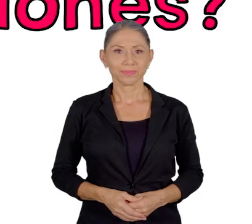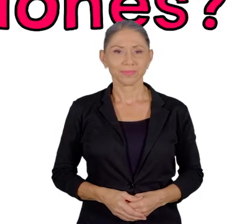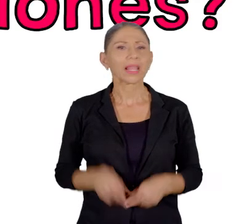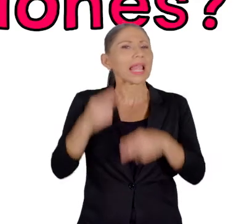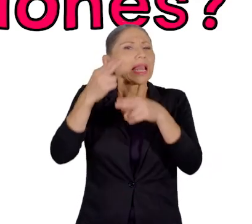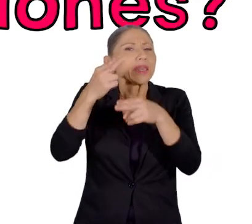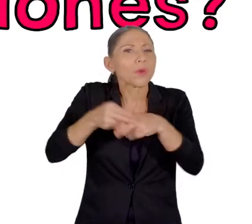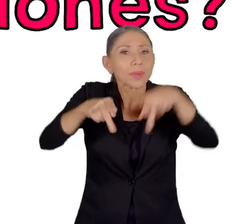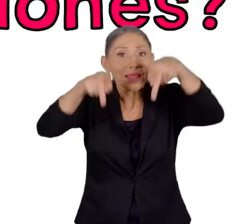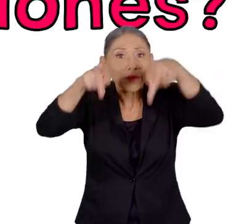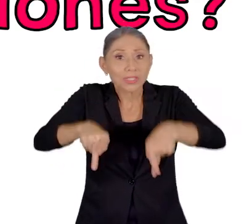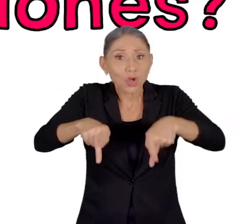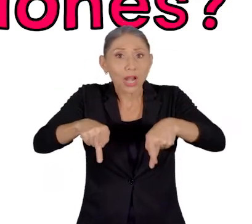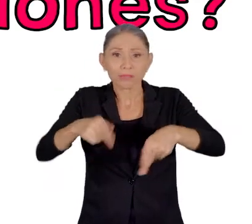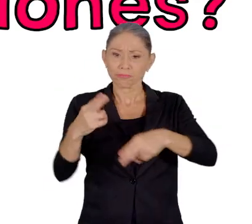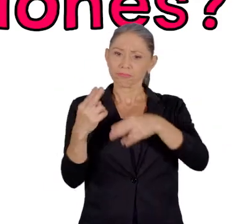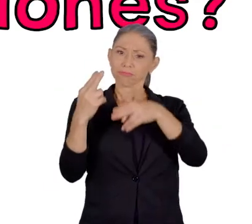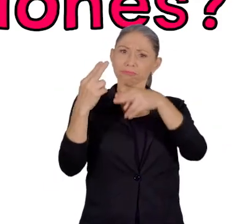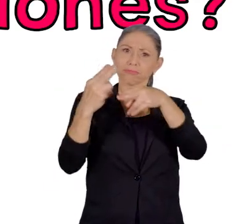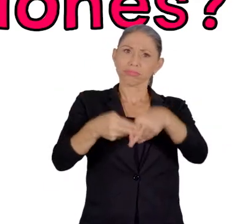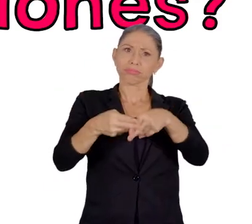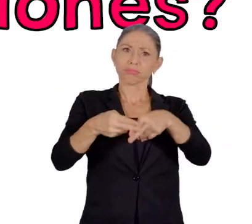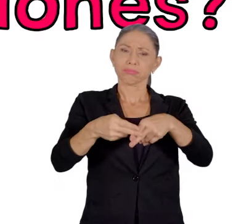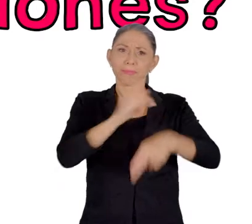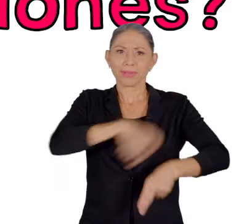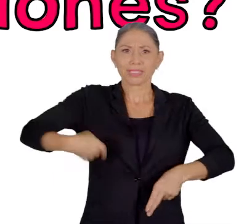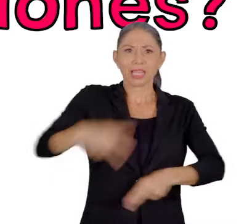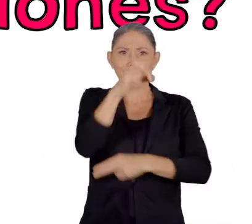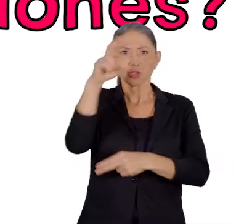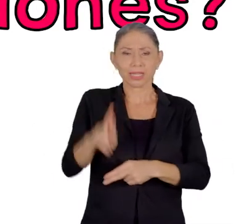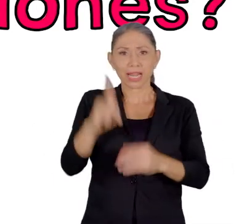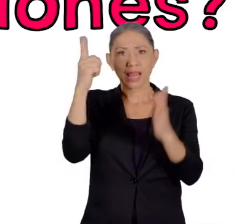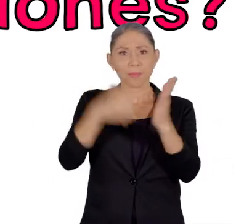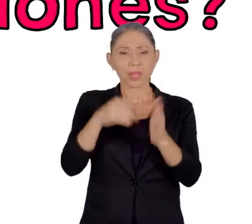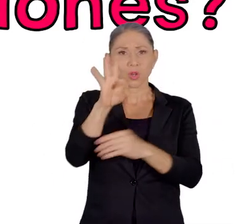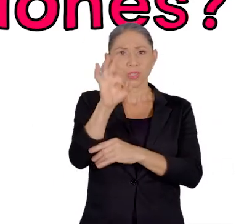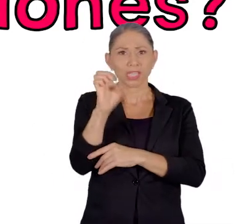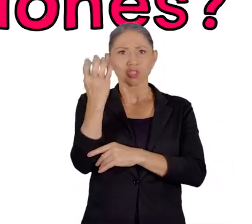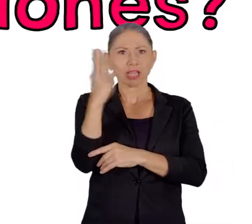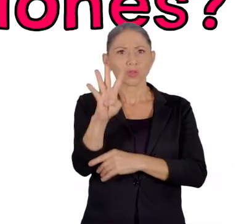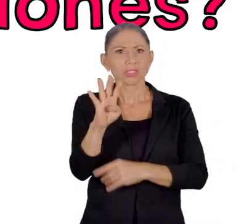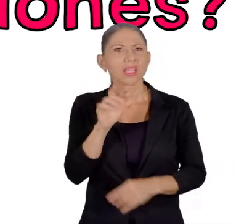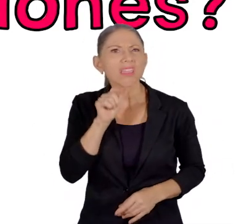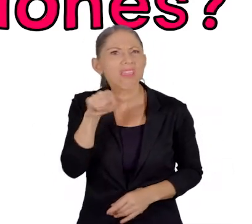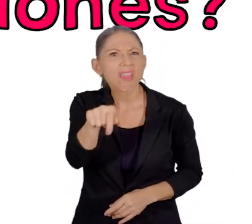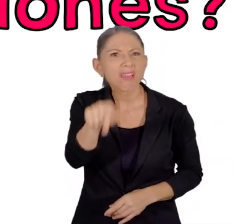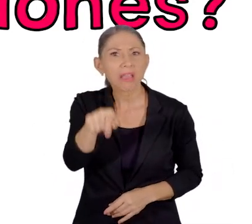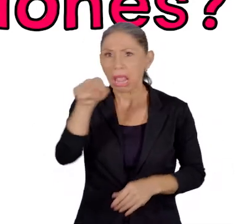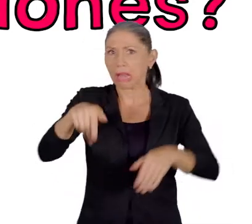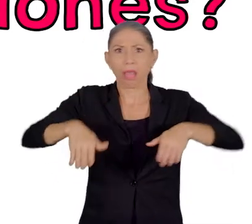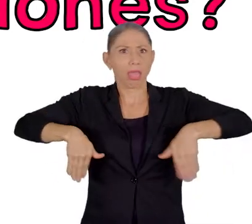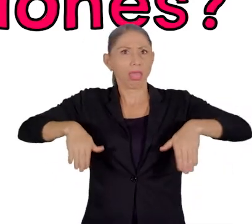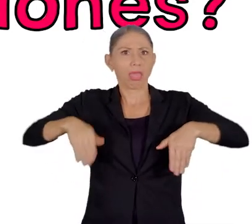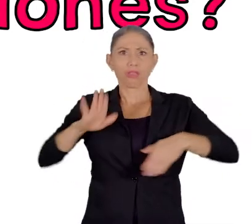¿Cuál es el nombre de la persona que ocupó la Presidencia de la República en 1914 sin haberse